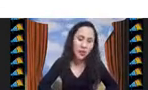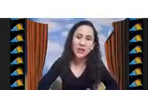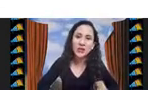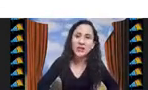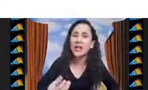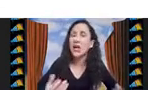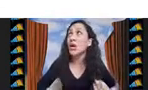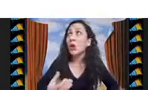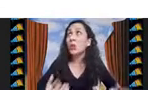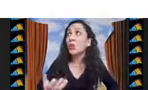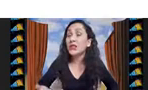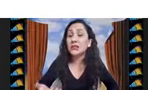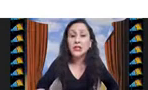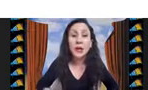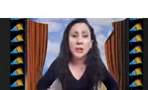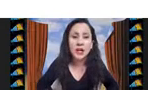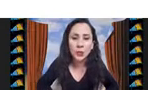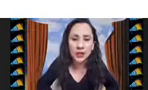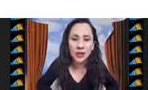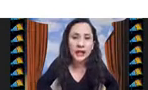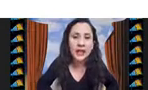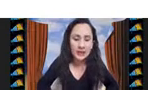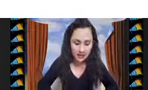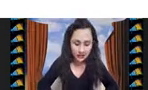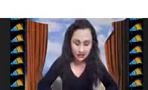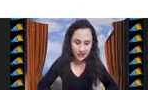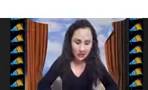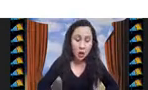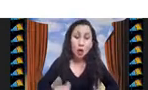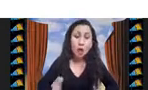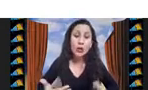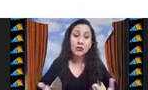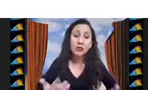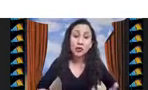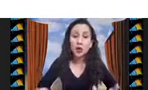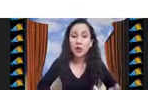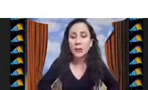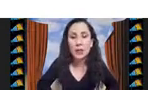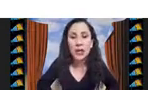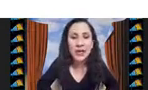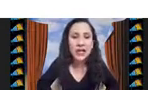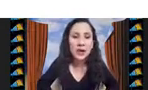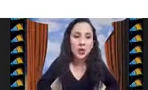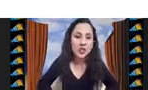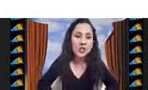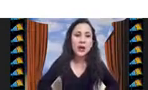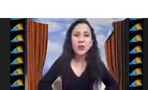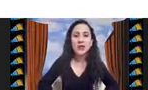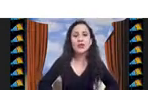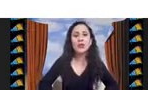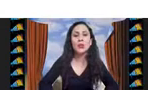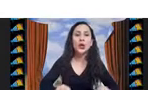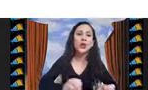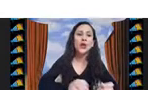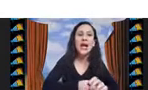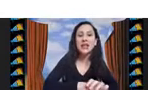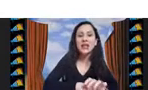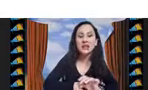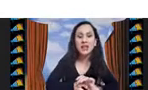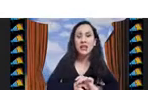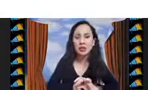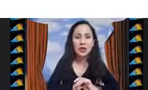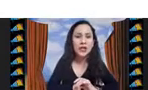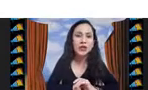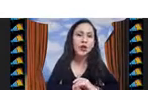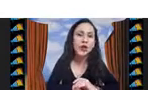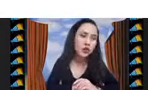por ejemplo, una heurística muy sencilla para obtener una solución al problema de la mochila, puede decir, bueno, voy a